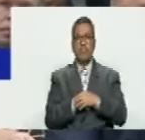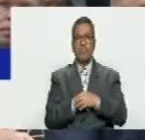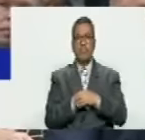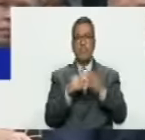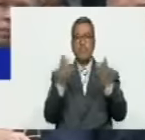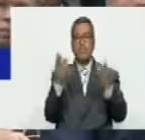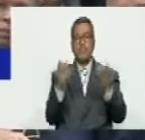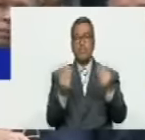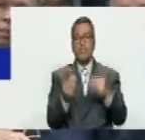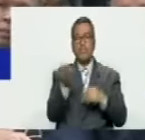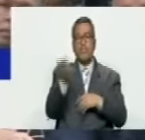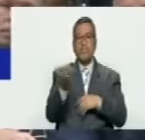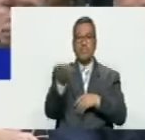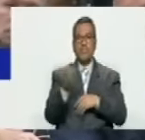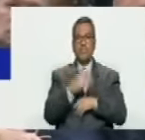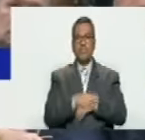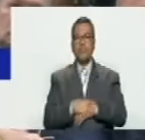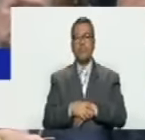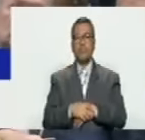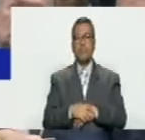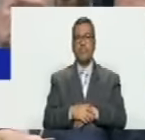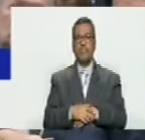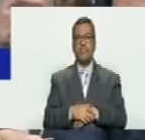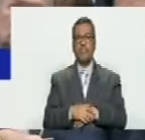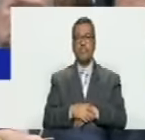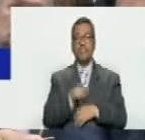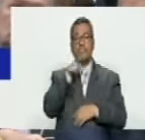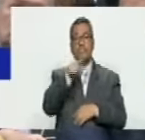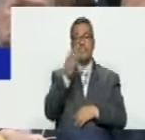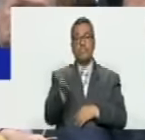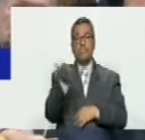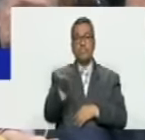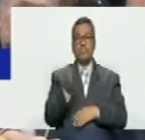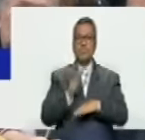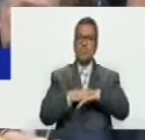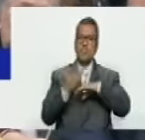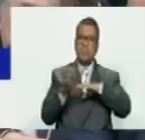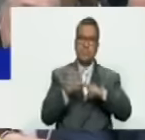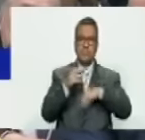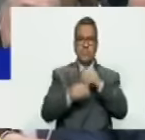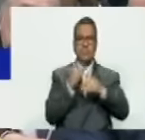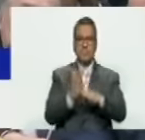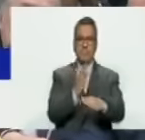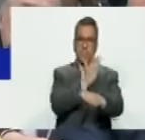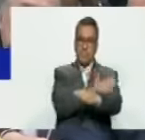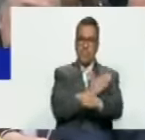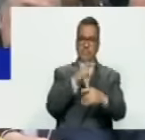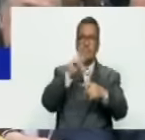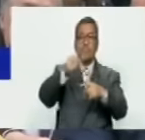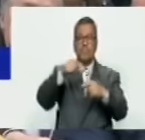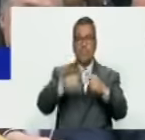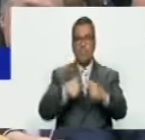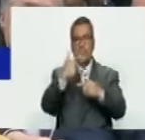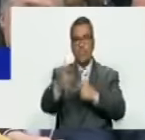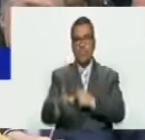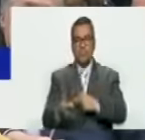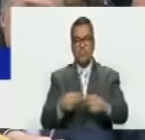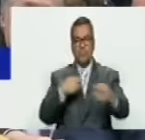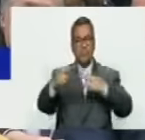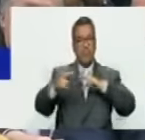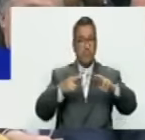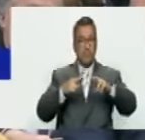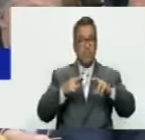suma importancia. Un evento de suma importancia porque marca un antes y un después en las relaciones